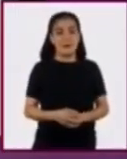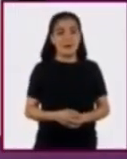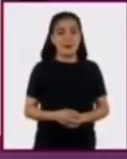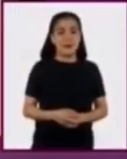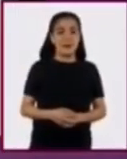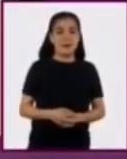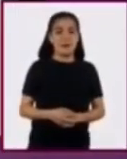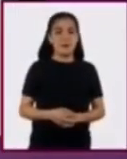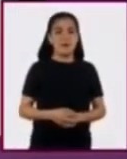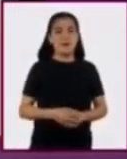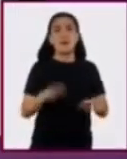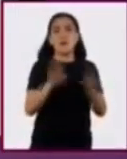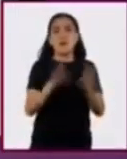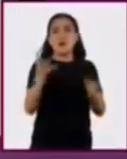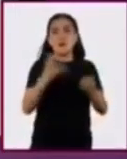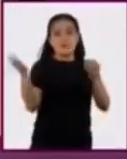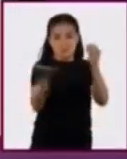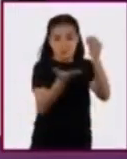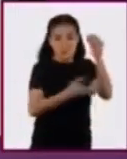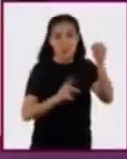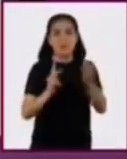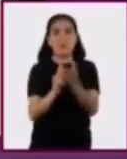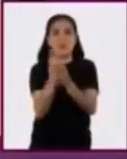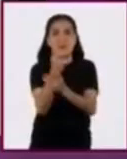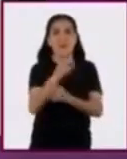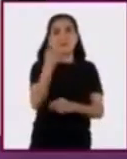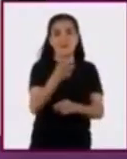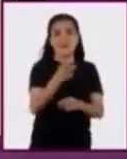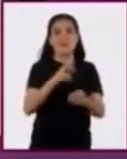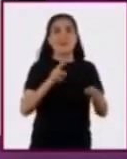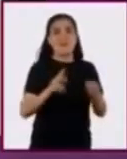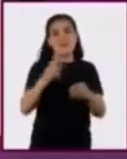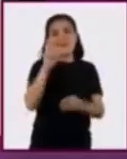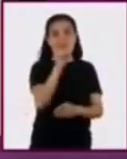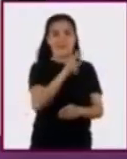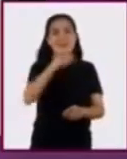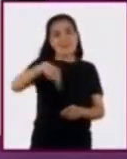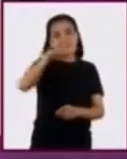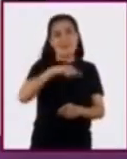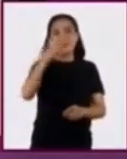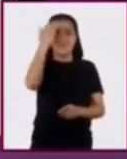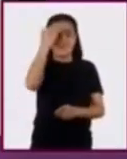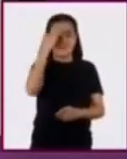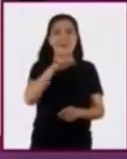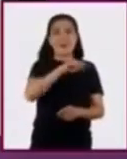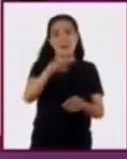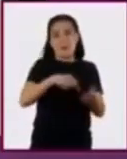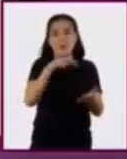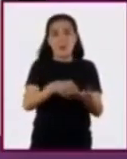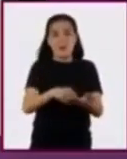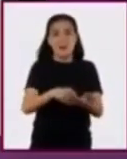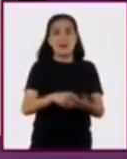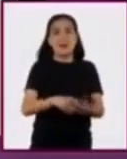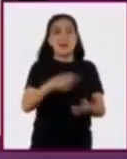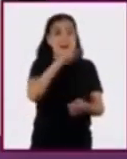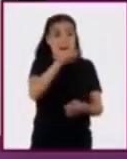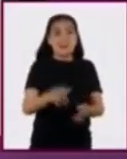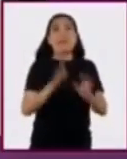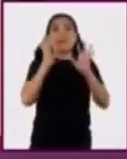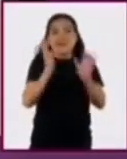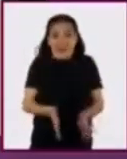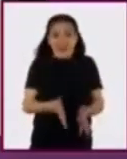Segado de la planta, cosecha o cortada de la planta como bien lo conocen los lugareños es el momento